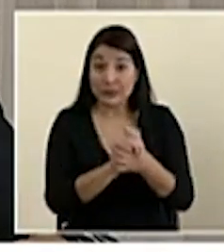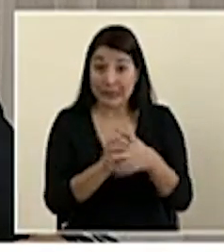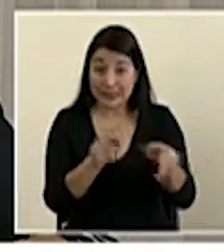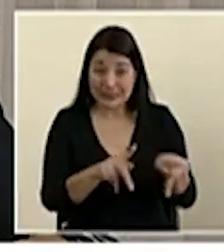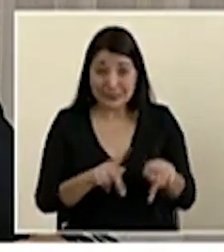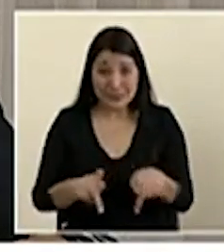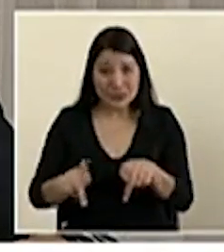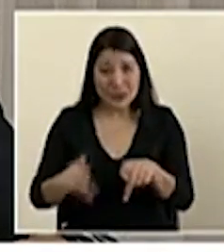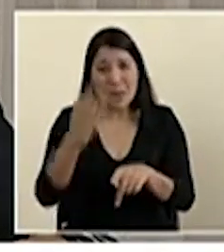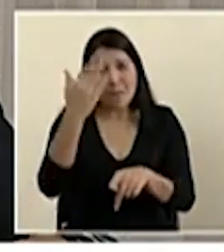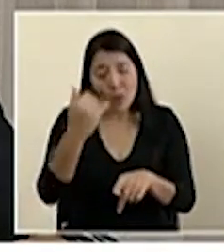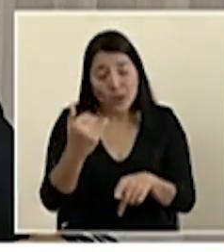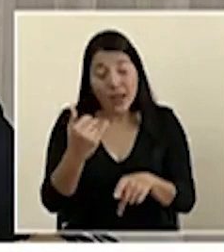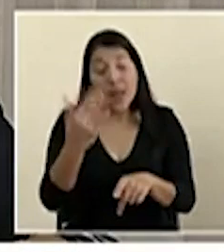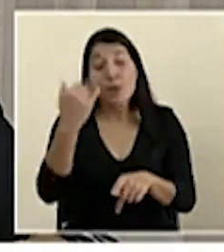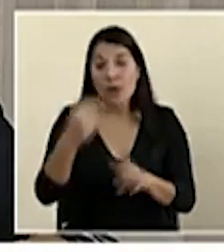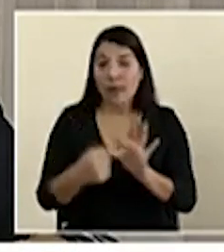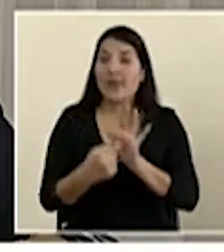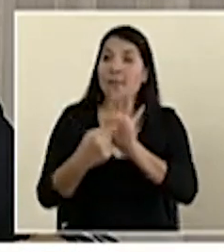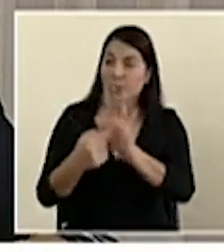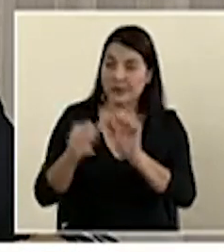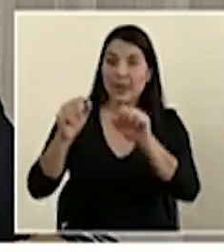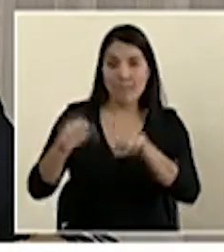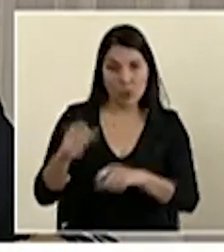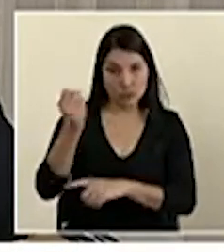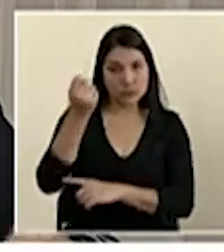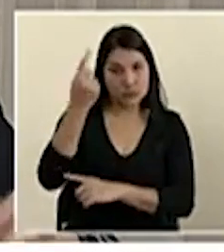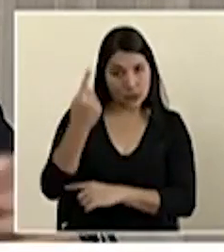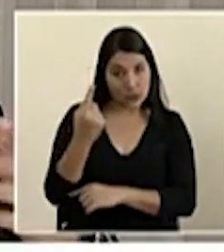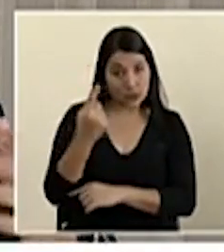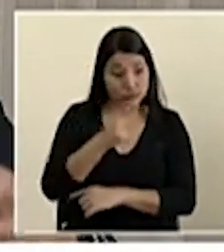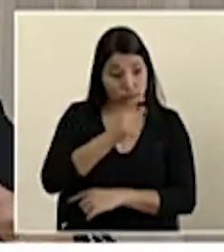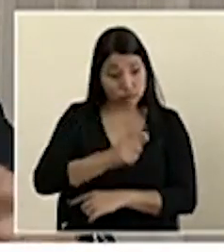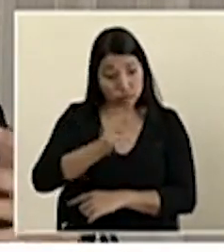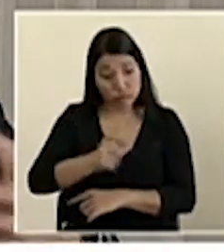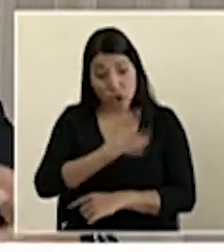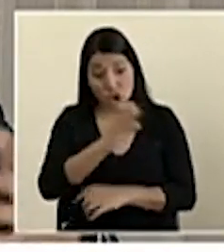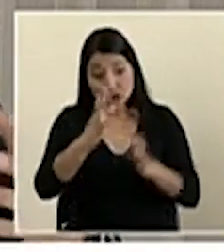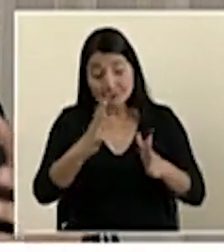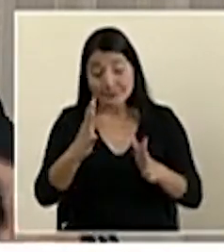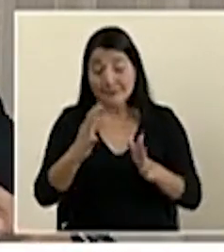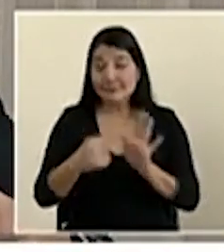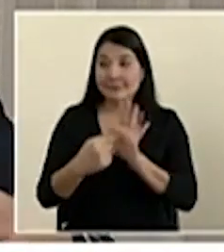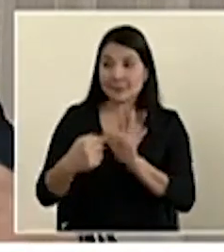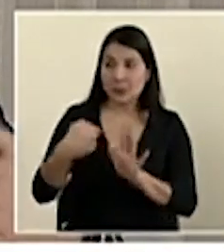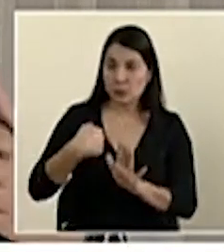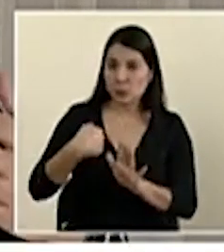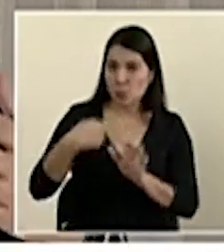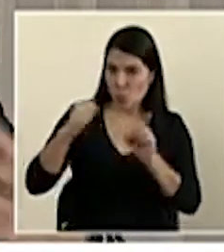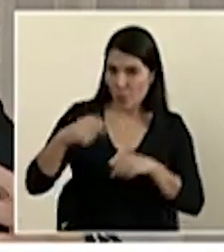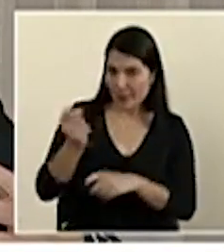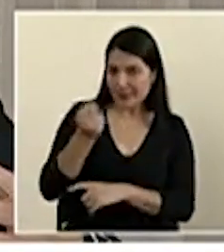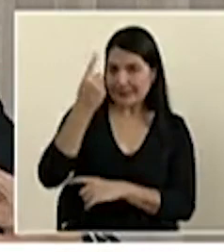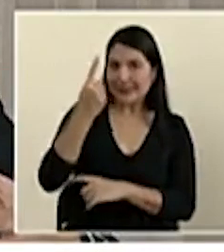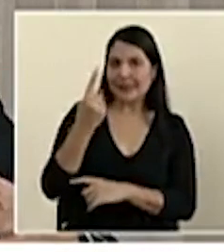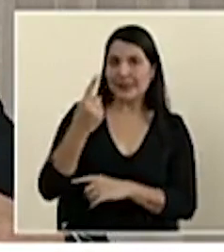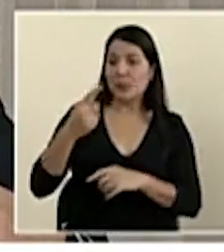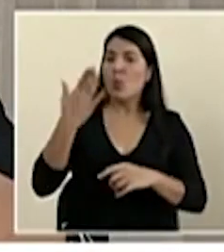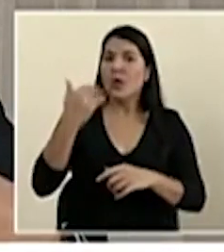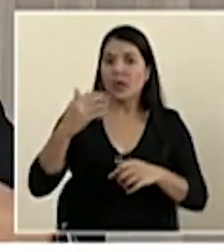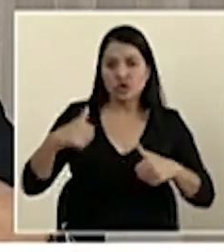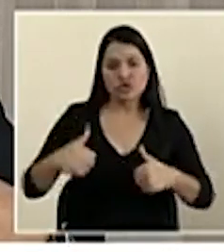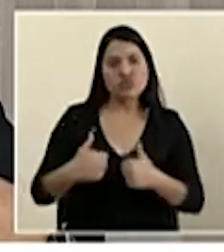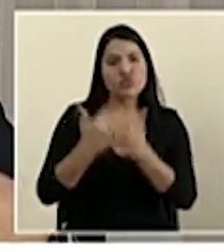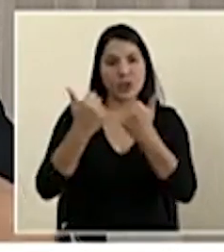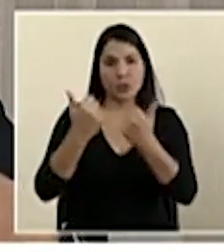están demostrando un nivel de entendimiento, de comprensión, de que esto es un tema, un reto país que depende de todos y todas